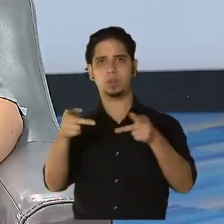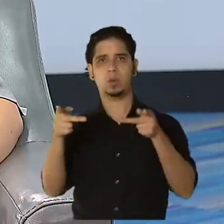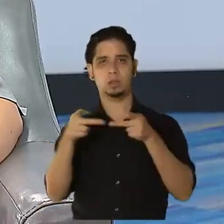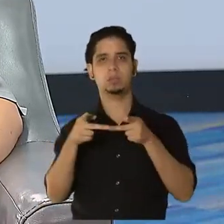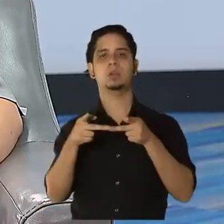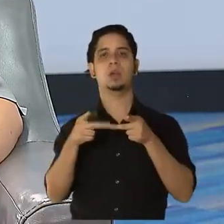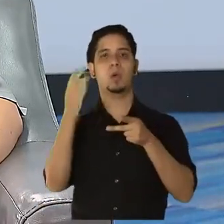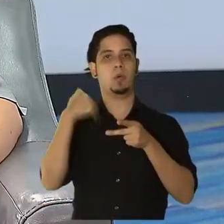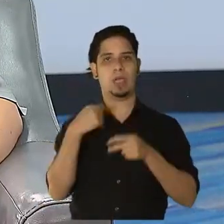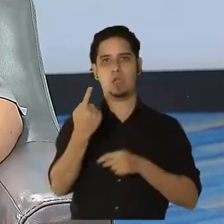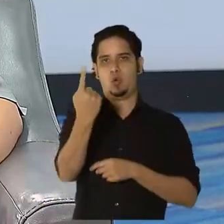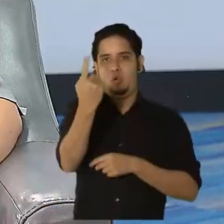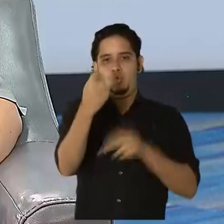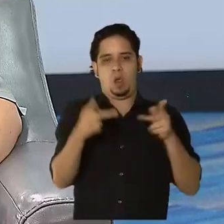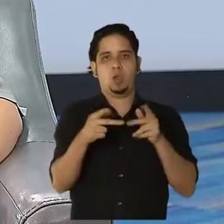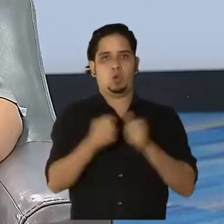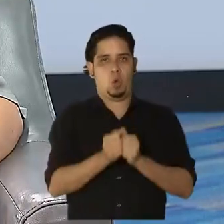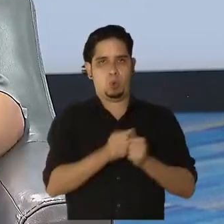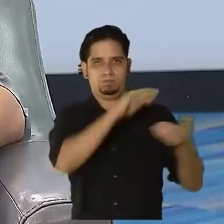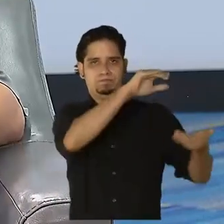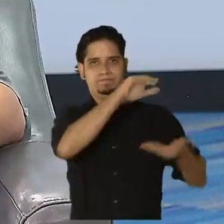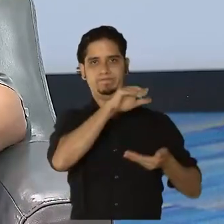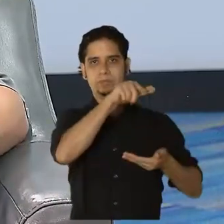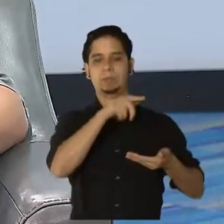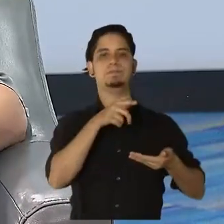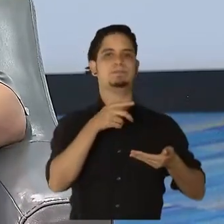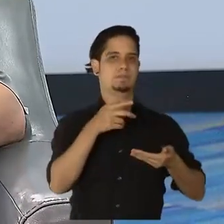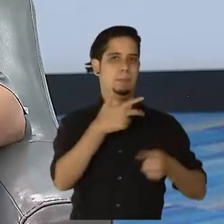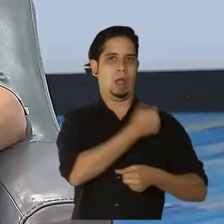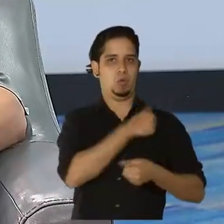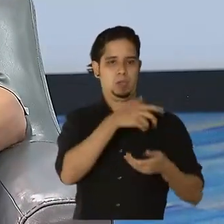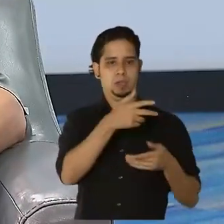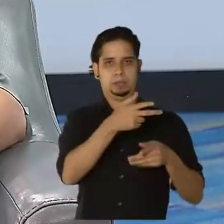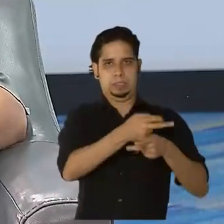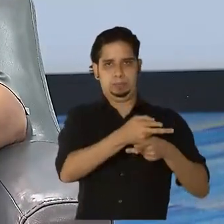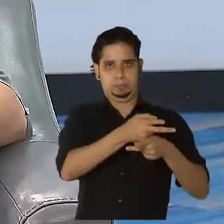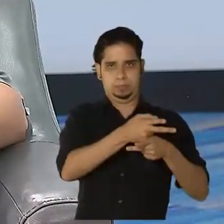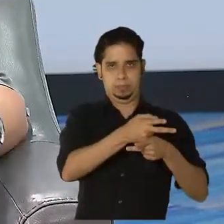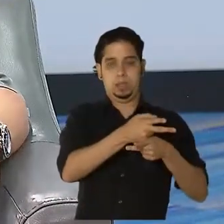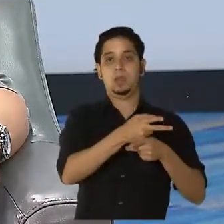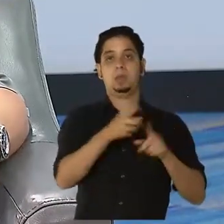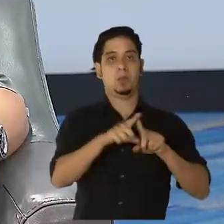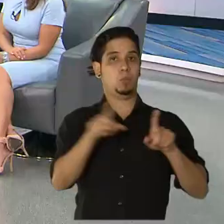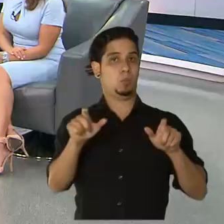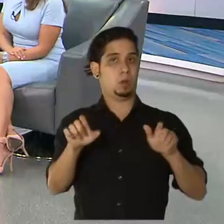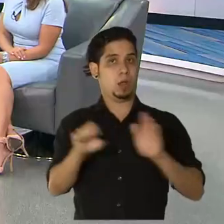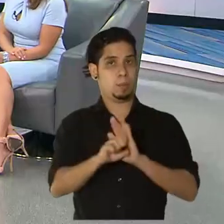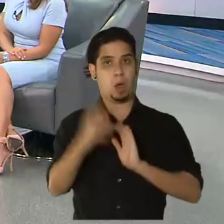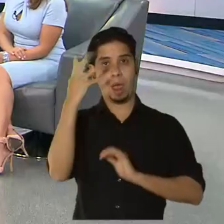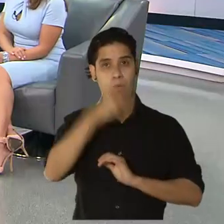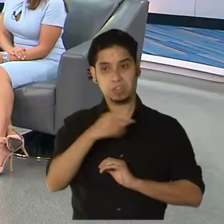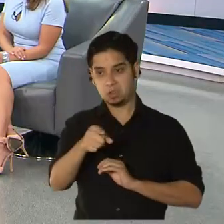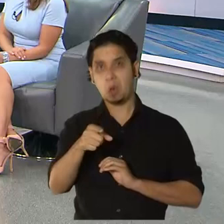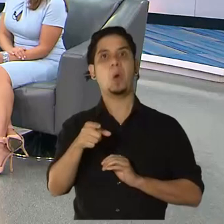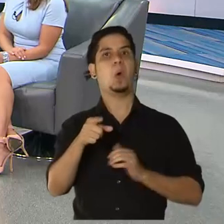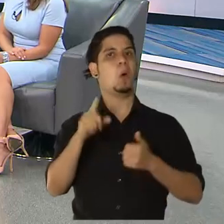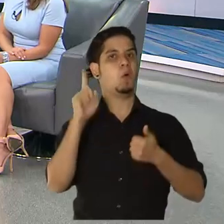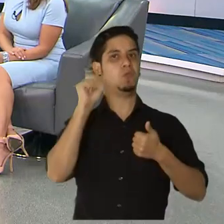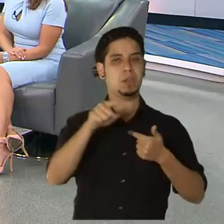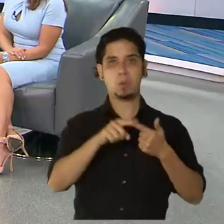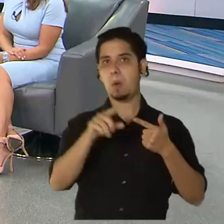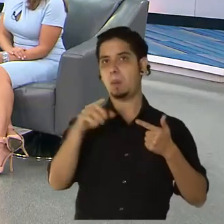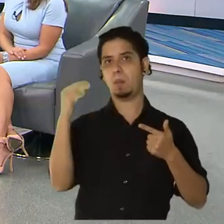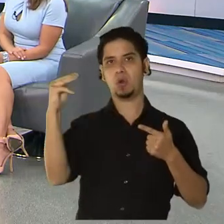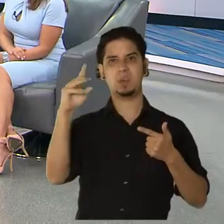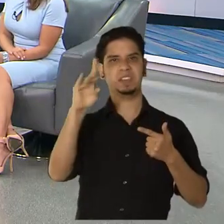sitio donde están las vacunas, pero por ejemplo, ahí bonito, el alcalde nos tenía la lista y vacunamos 90, en Morovi 70, en